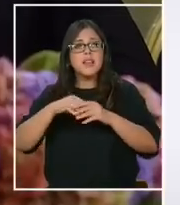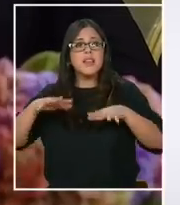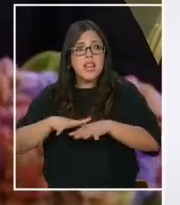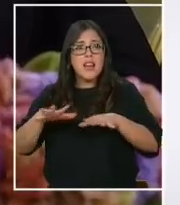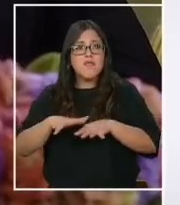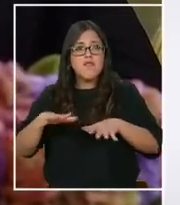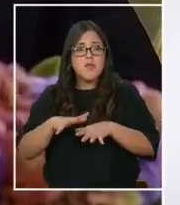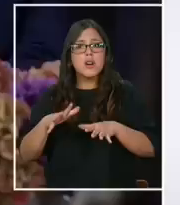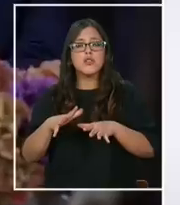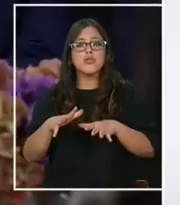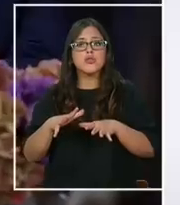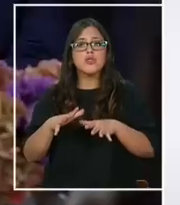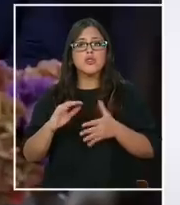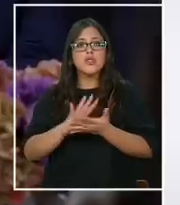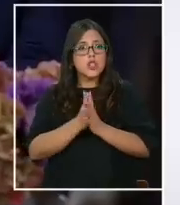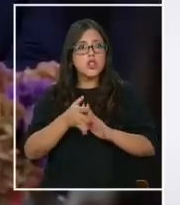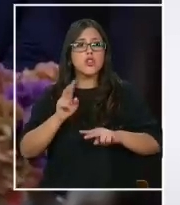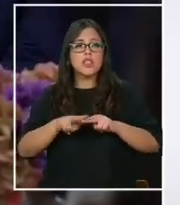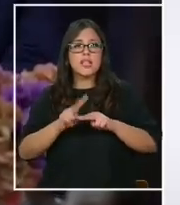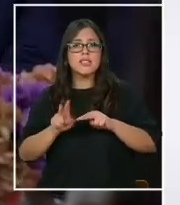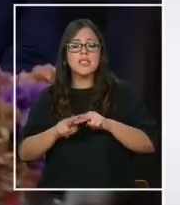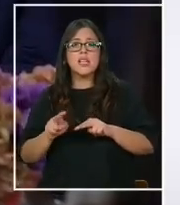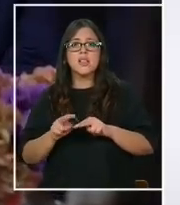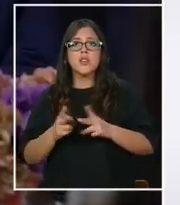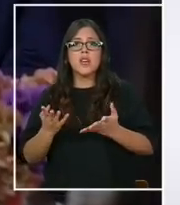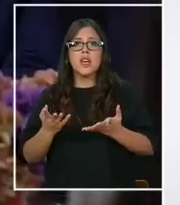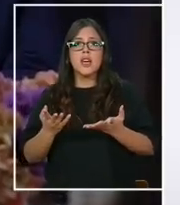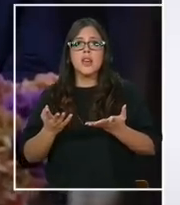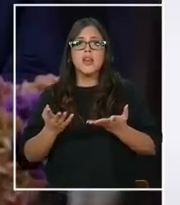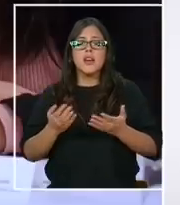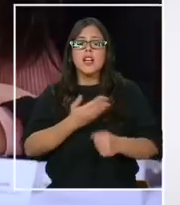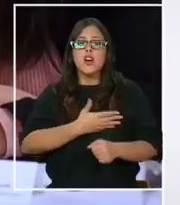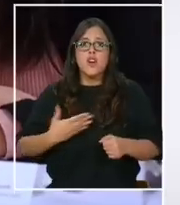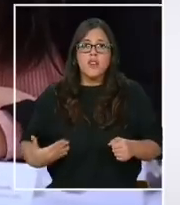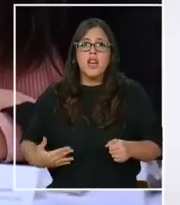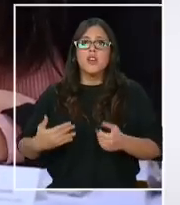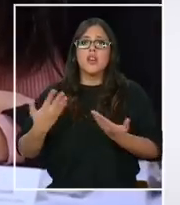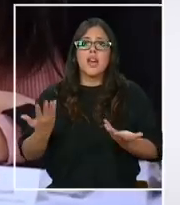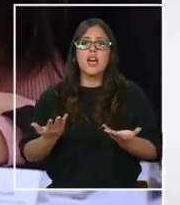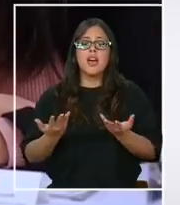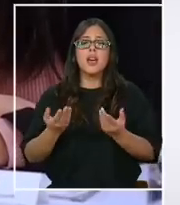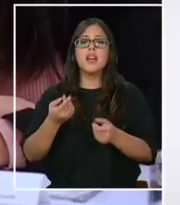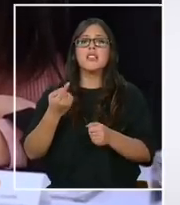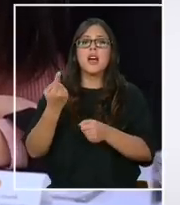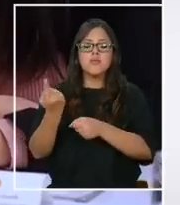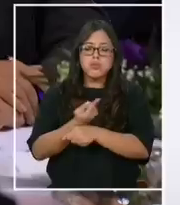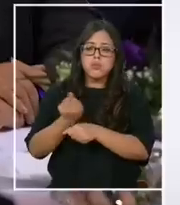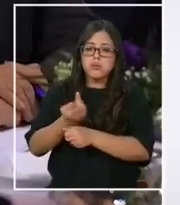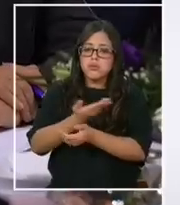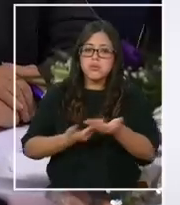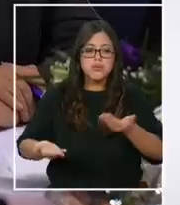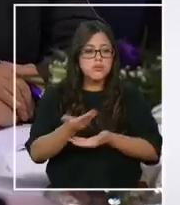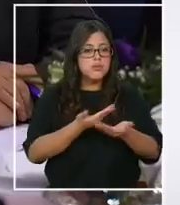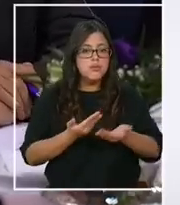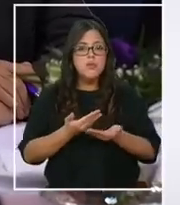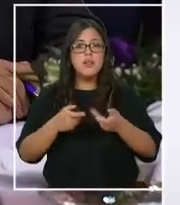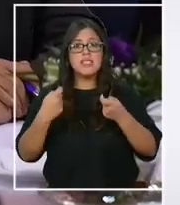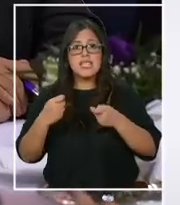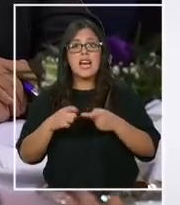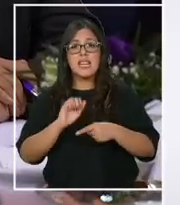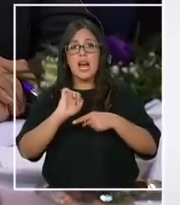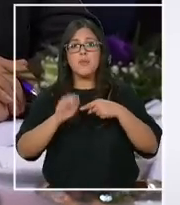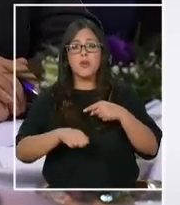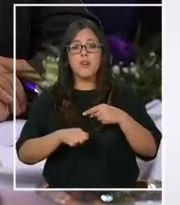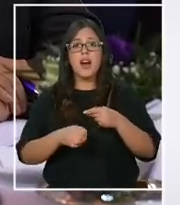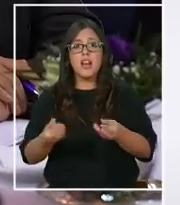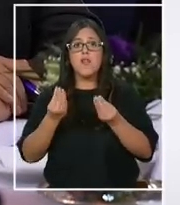iniciativas que está impulsando el gobierno. Diálogo constructivo para construir mayorías que nos permita aprobar iniciativas que son buenas para Chile, que por lo demás